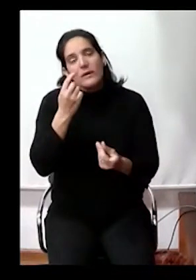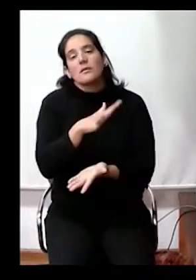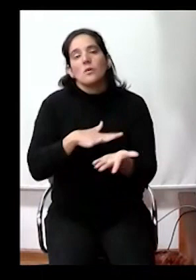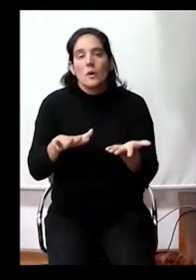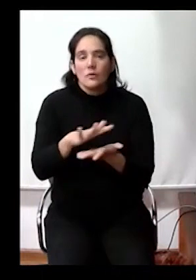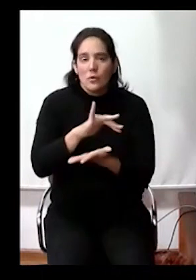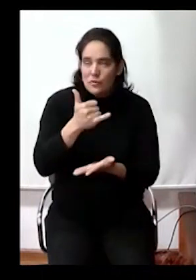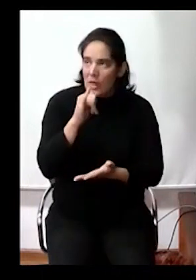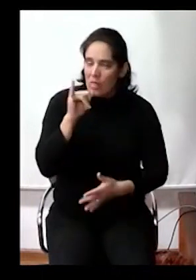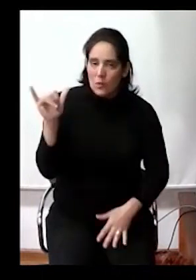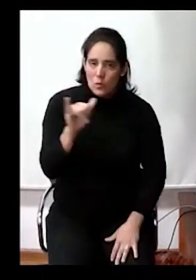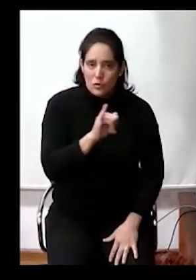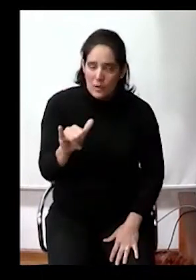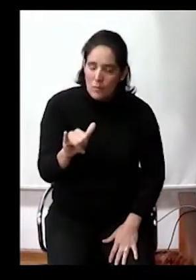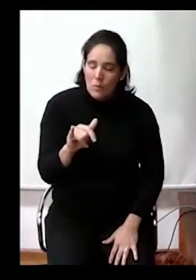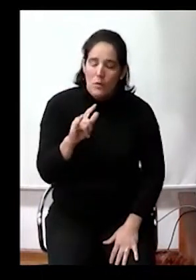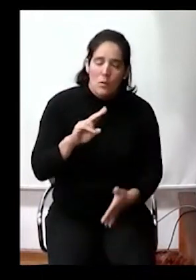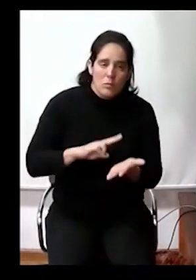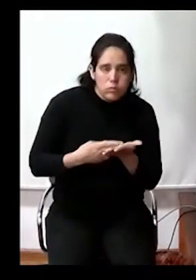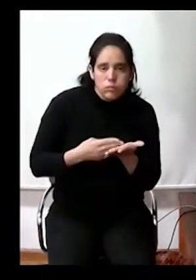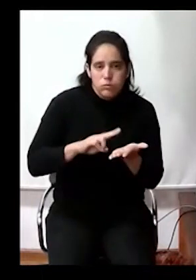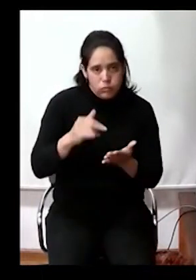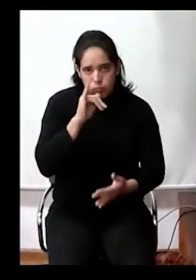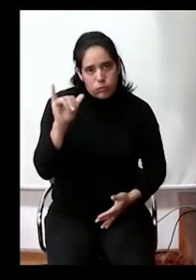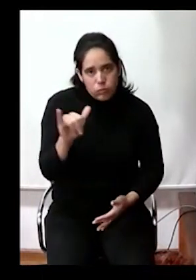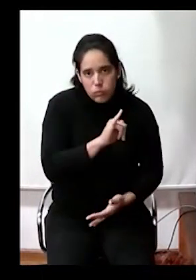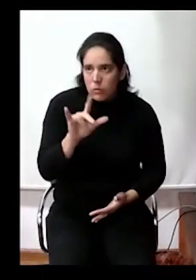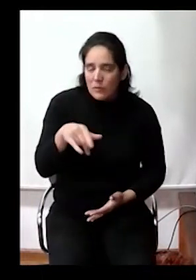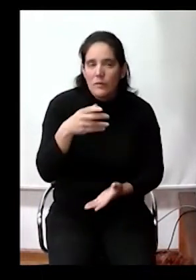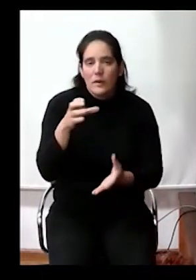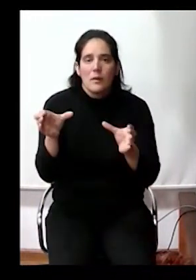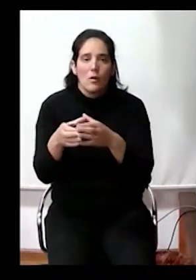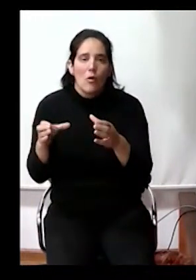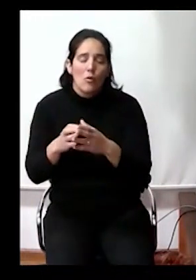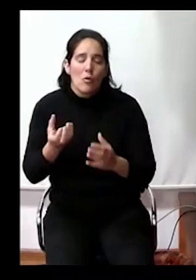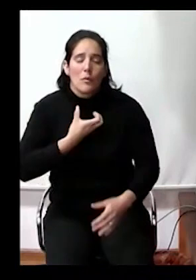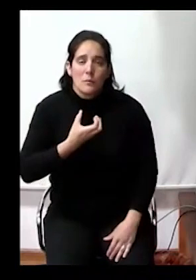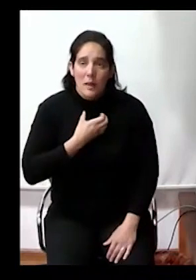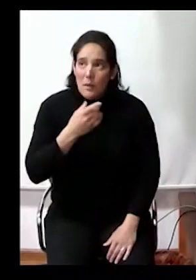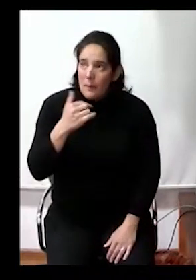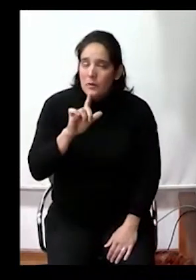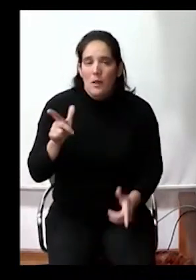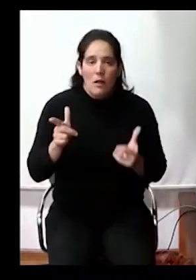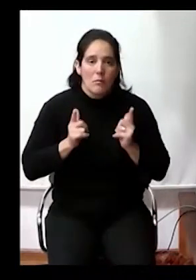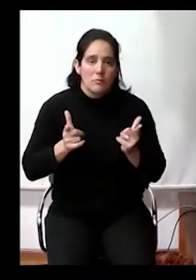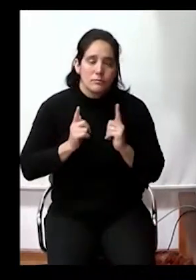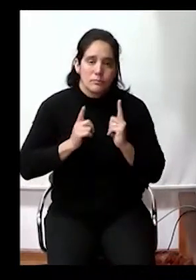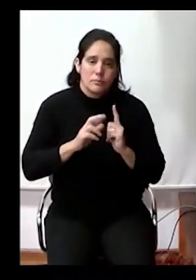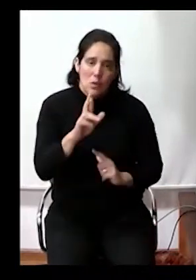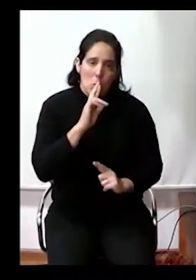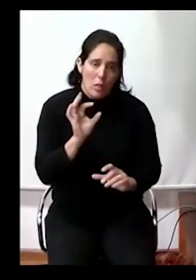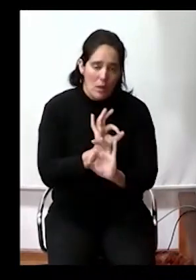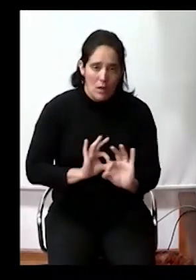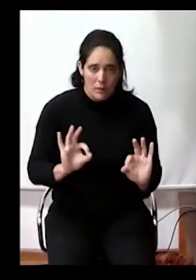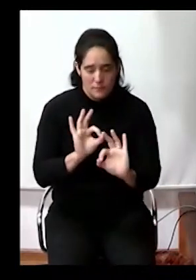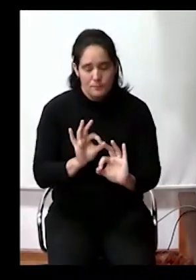también ha sido denunciada en múltiples oportunidades a los diferentes consejos municipales, pero hasta el momento no han recibido una